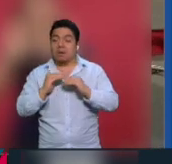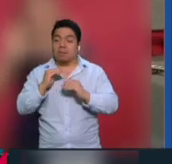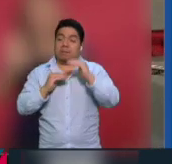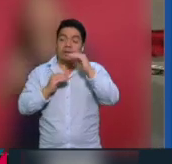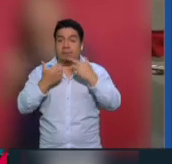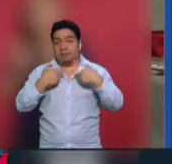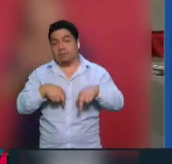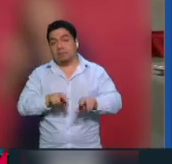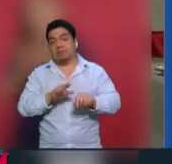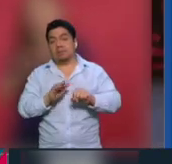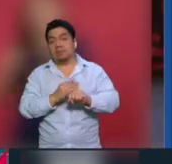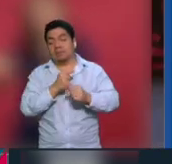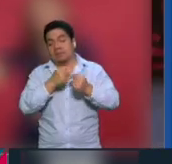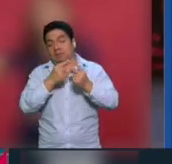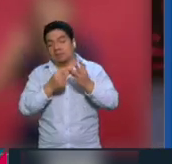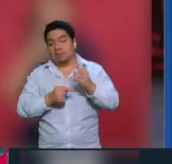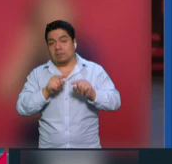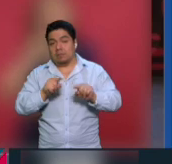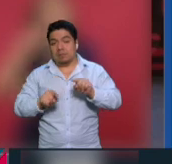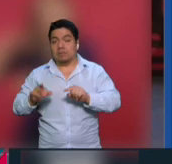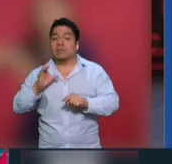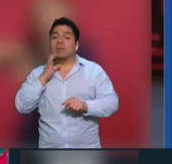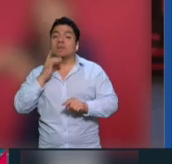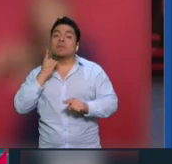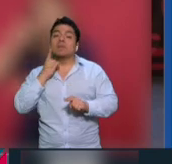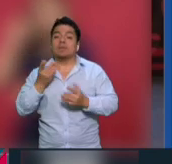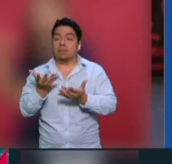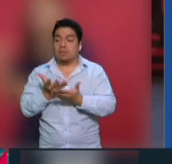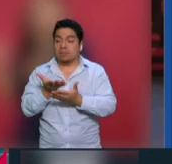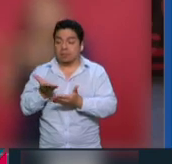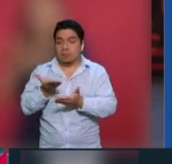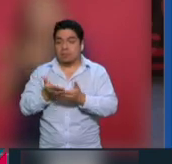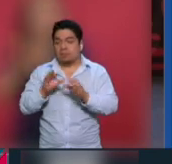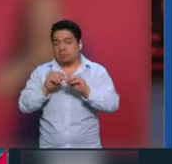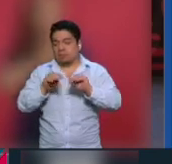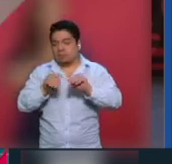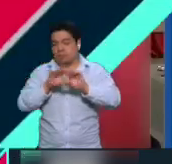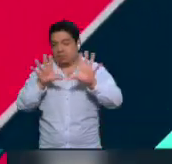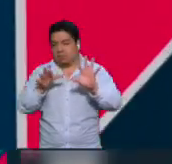con las proyecciones que se han hecho para la Cámara de Diputados. Escuchemos, fue muy clara.